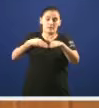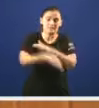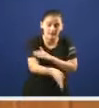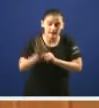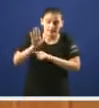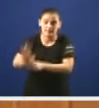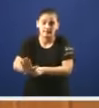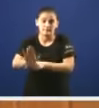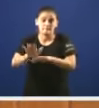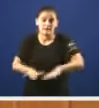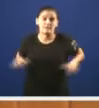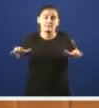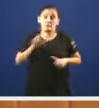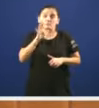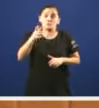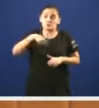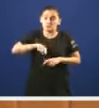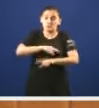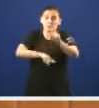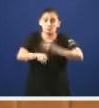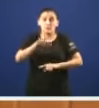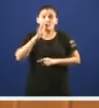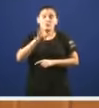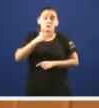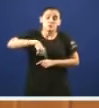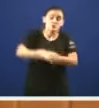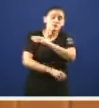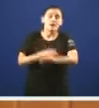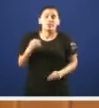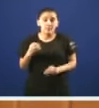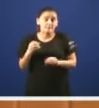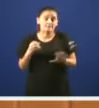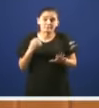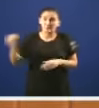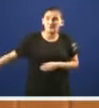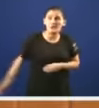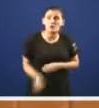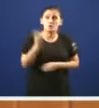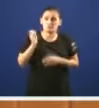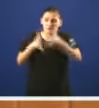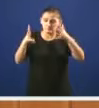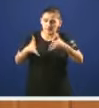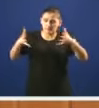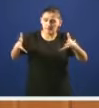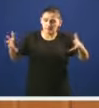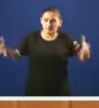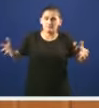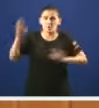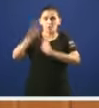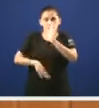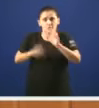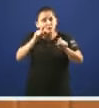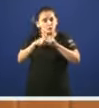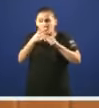sinceramente estamos preocupadas porque vostedes o que están a facer é mellorar continuar ampliando as condicións para